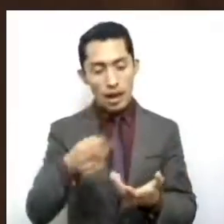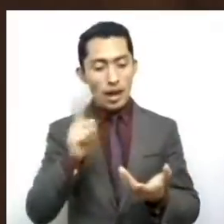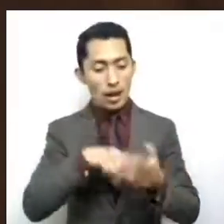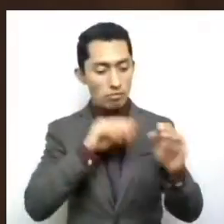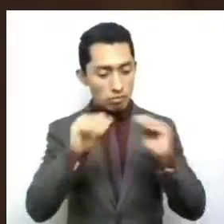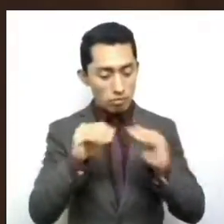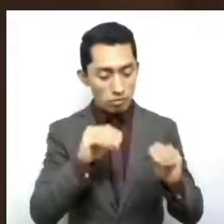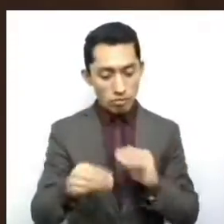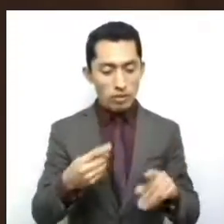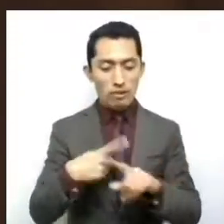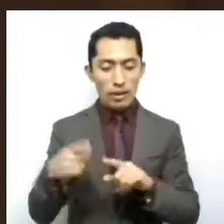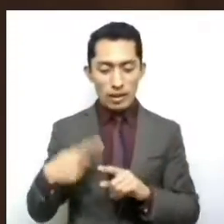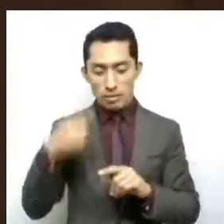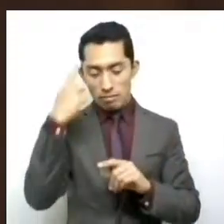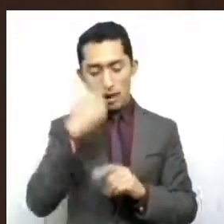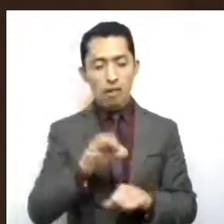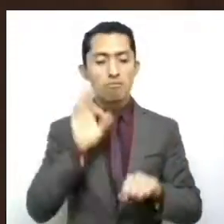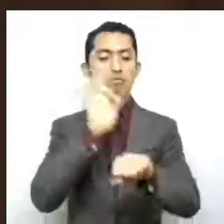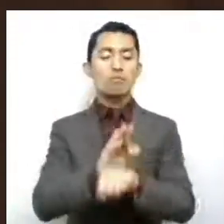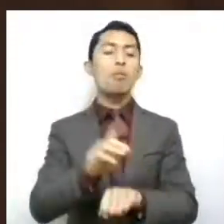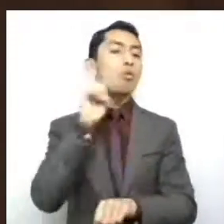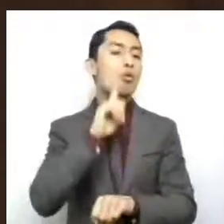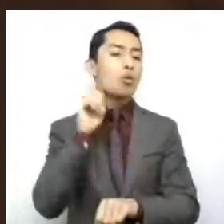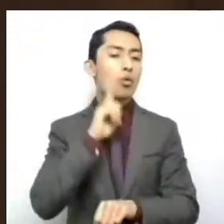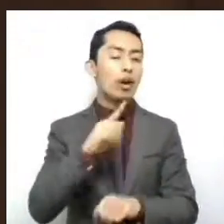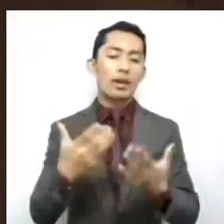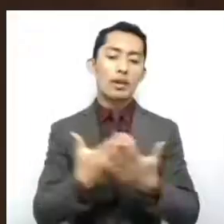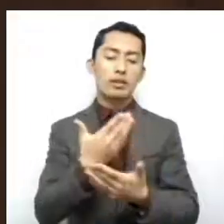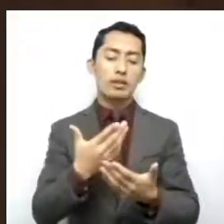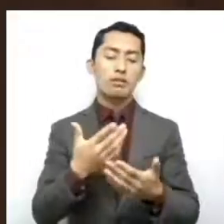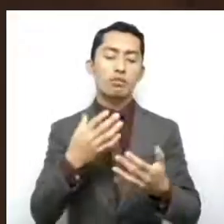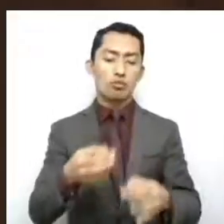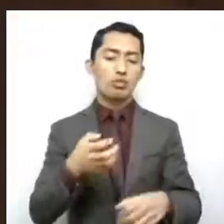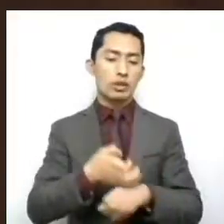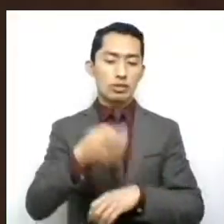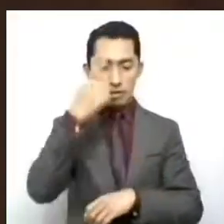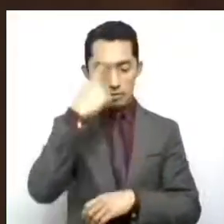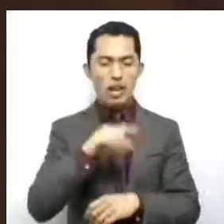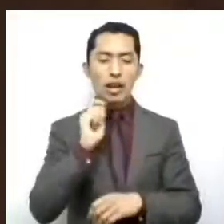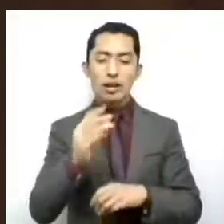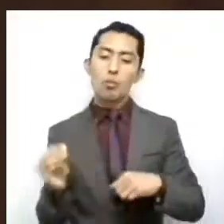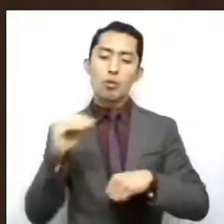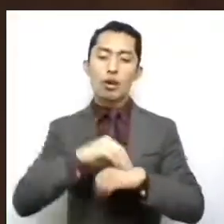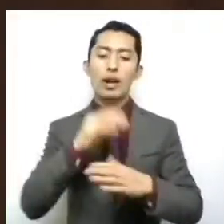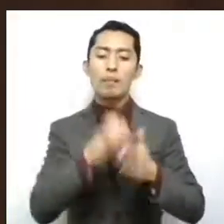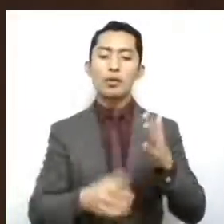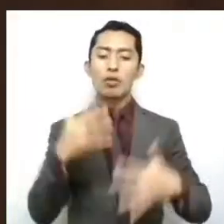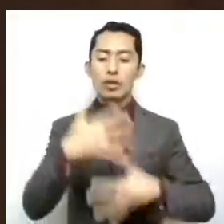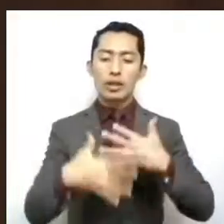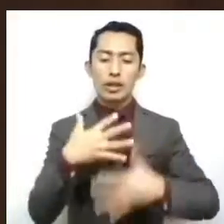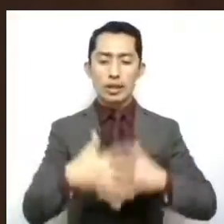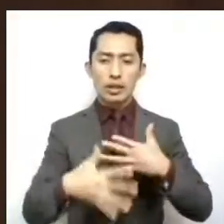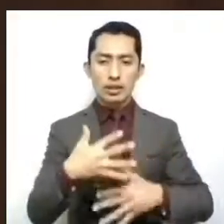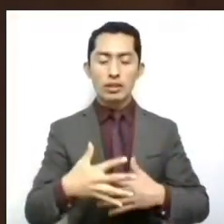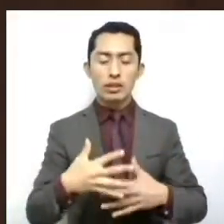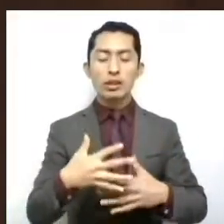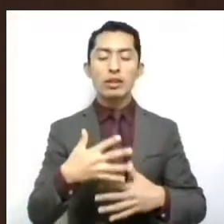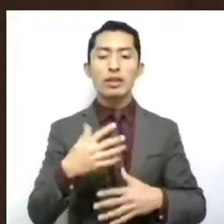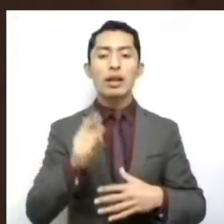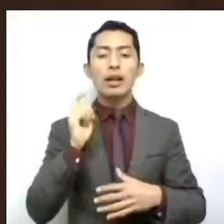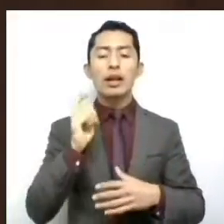pro de las mexiquenses. Para ello, se adiciona el capítulo quinto, cuáter, denominado